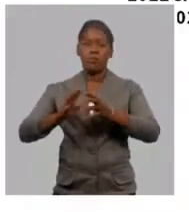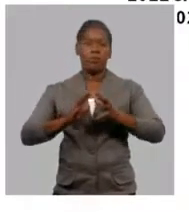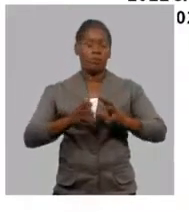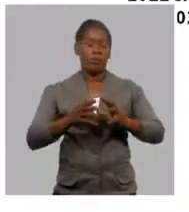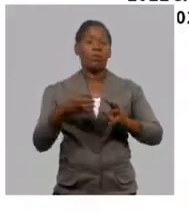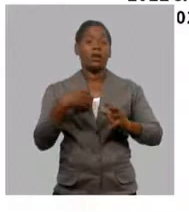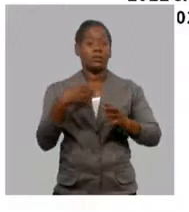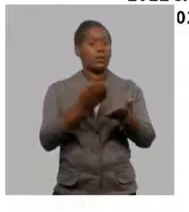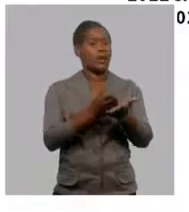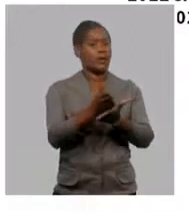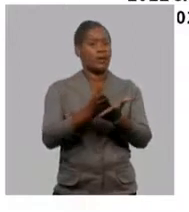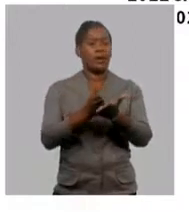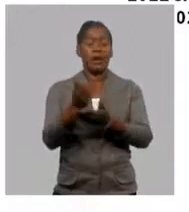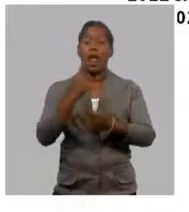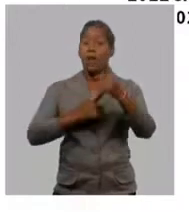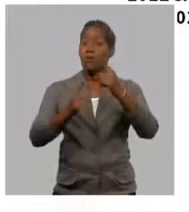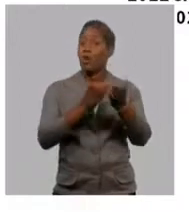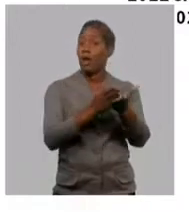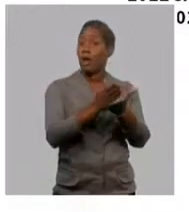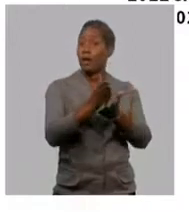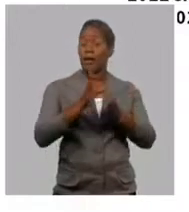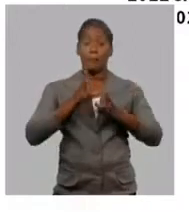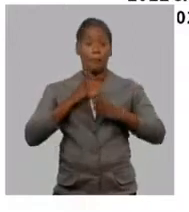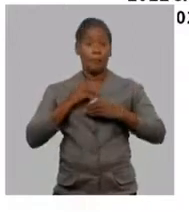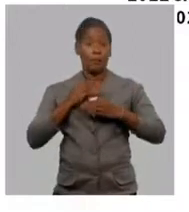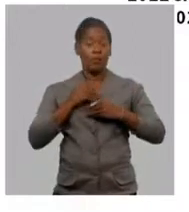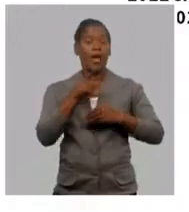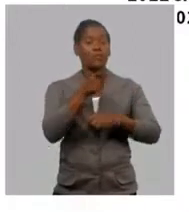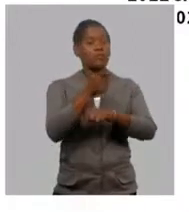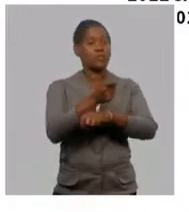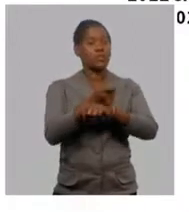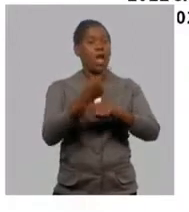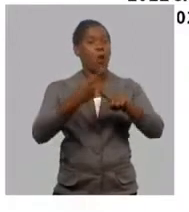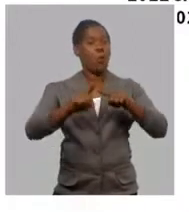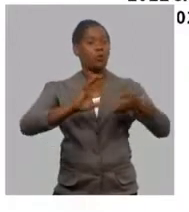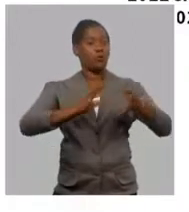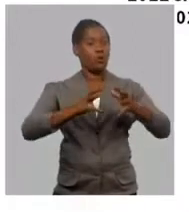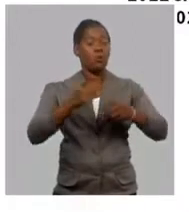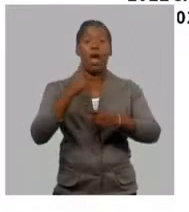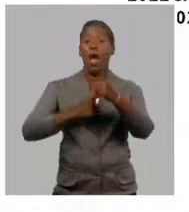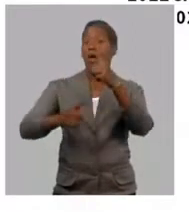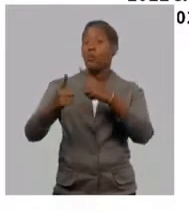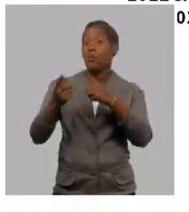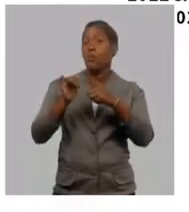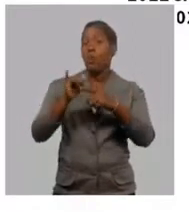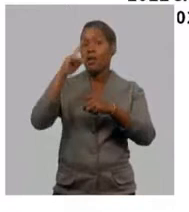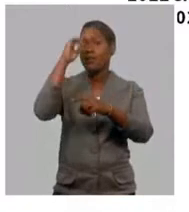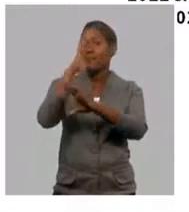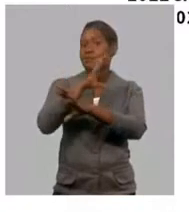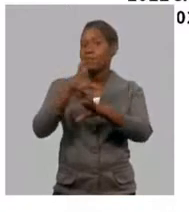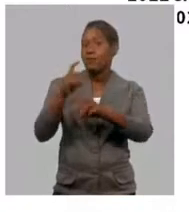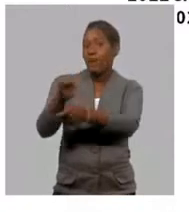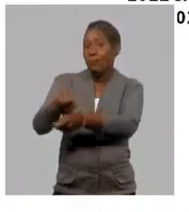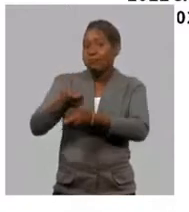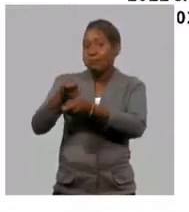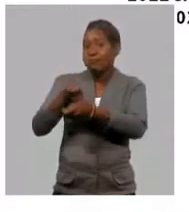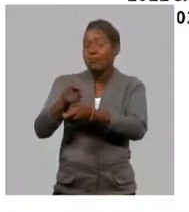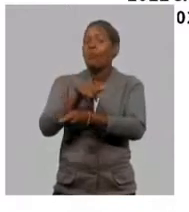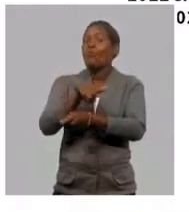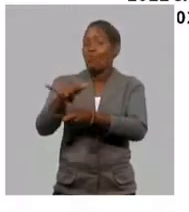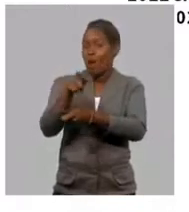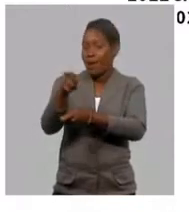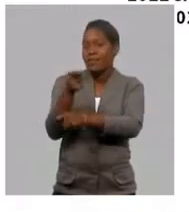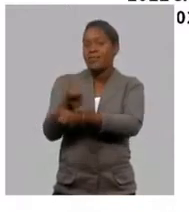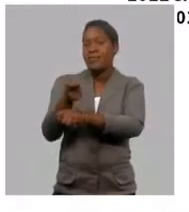carrera, sobre todo en el caso de las carreras pedagógicas, en el caso de las carreras de ciencias agropecuarias, algunas carreras de ciencias técnicas que son deficitarias, que bueno, de alguna manera se han